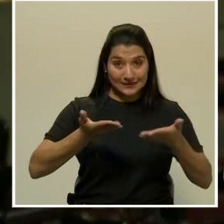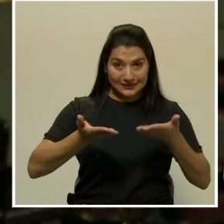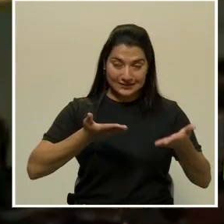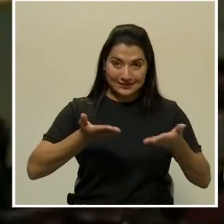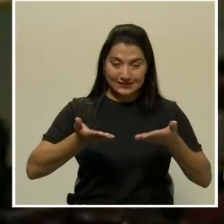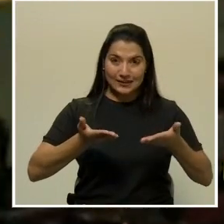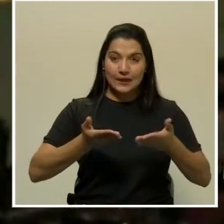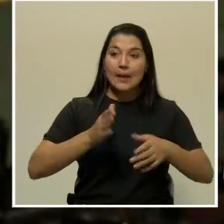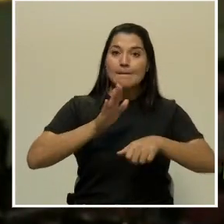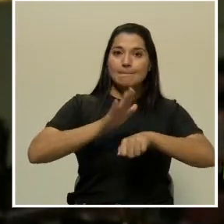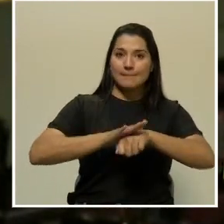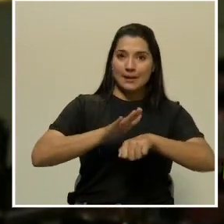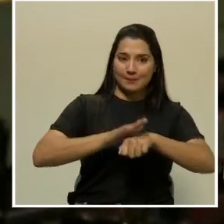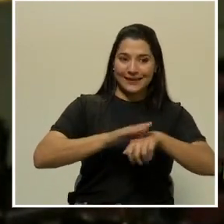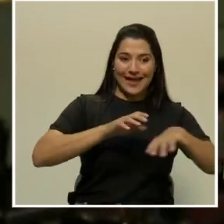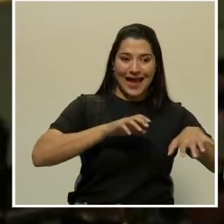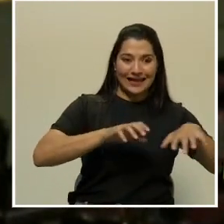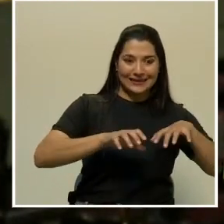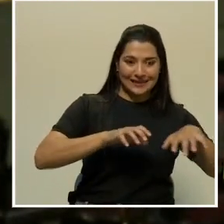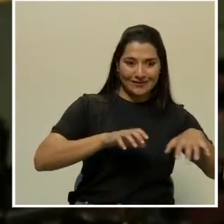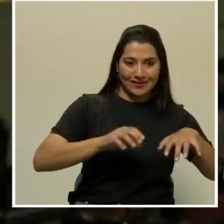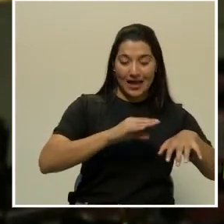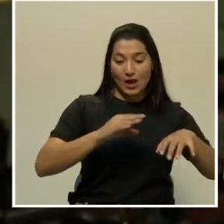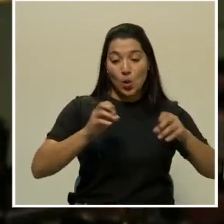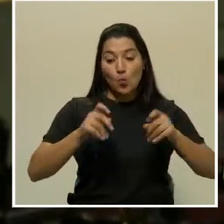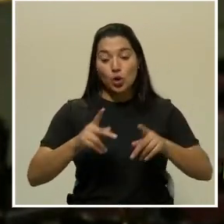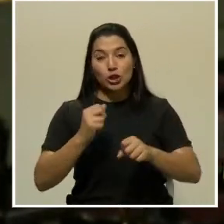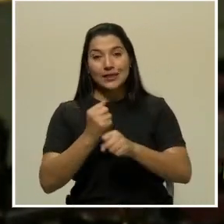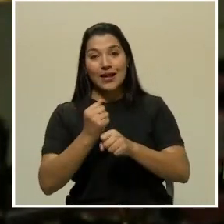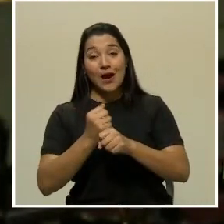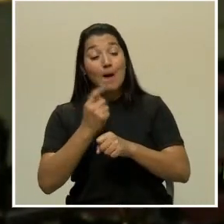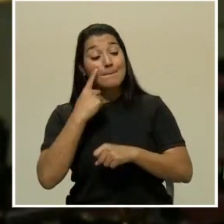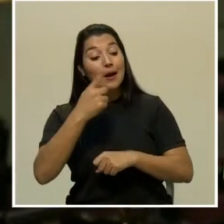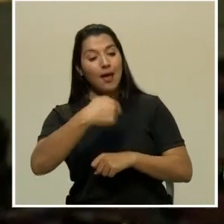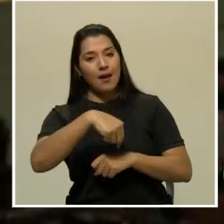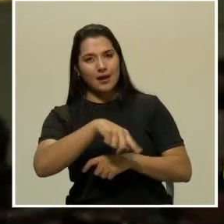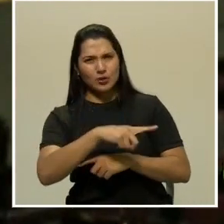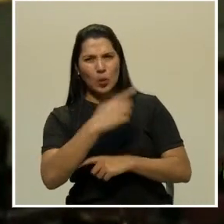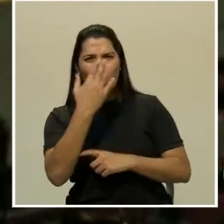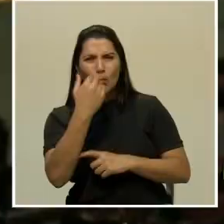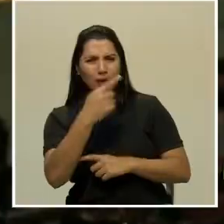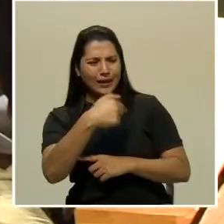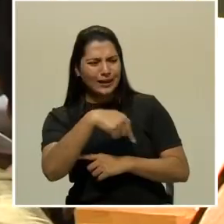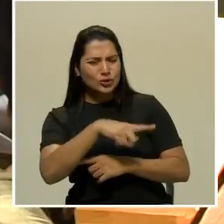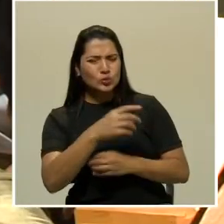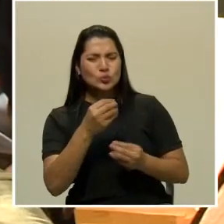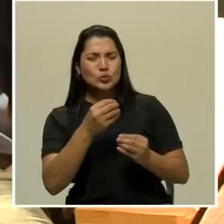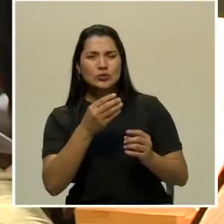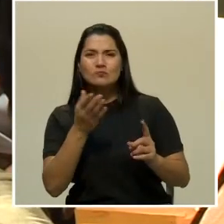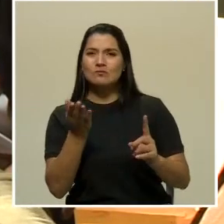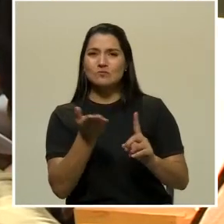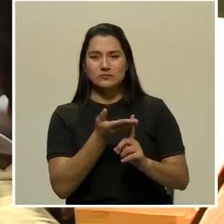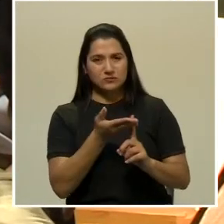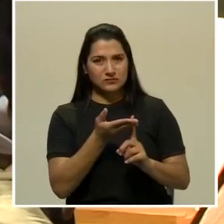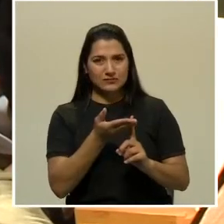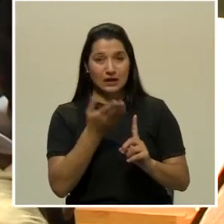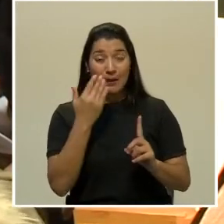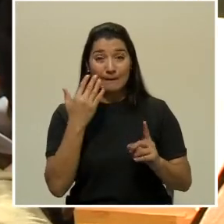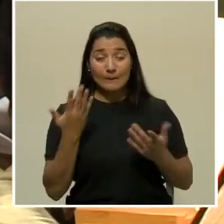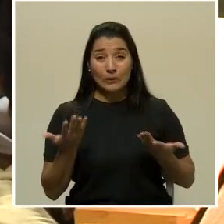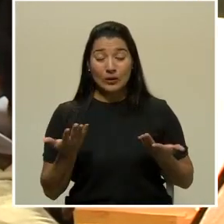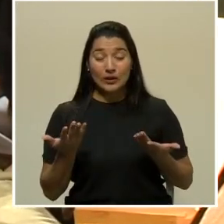y encadenamiento para el sector artístico, que es el más golpeado. O sea, ha sido muy, muy, muy golpeado porque